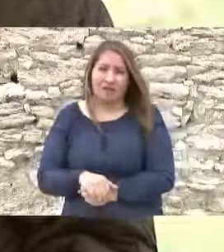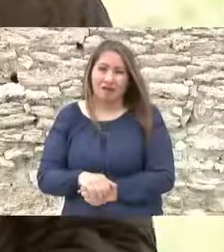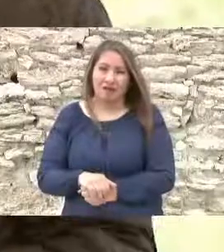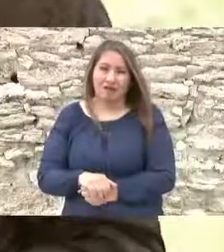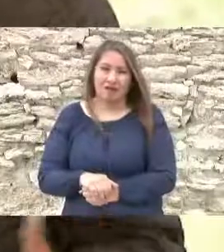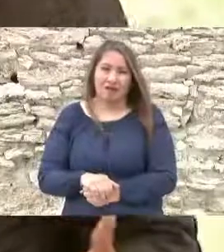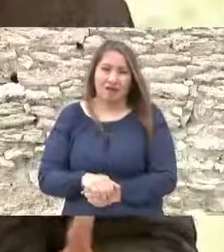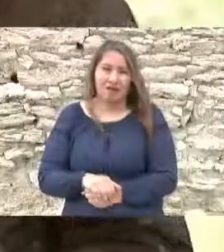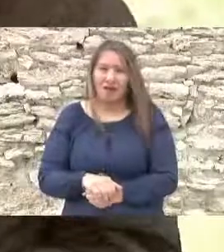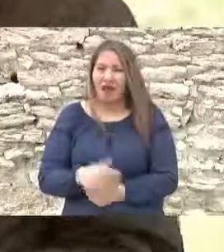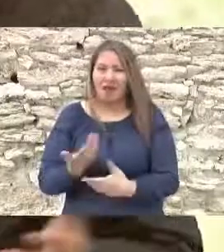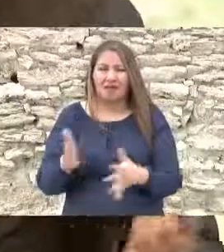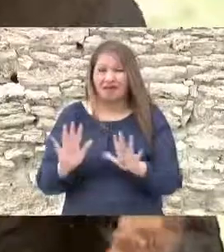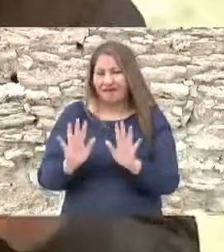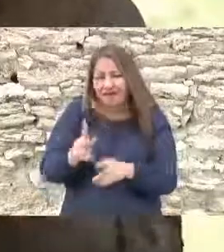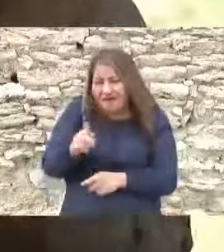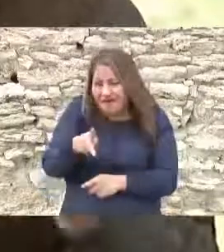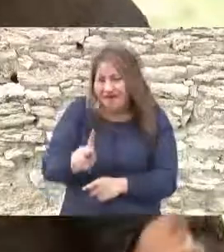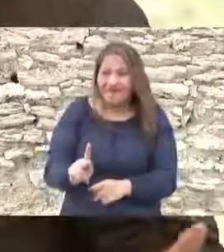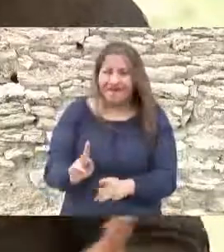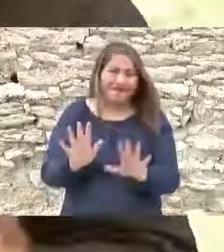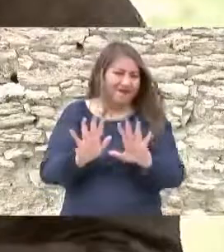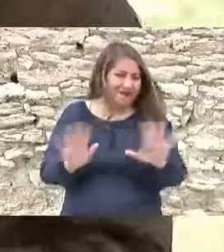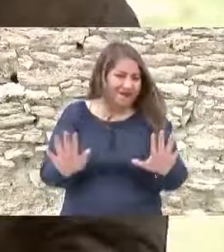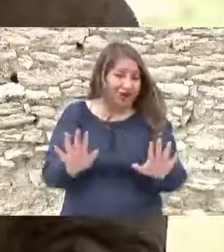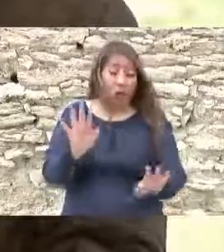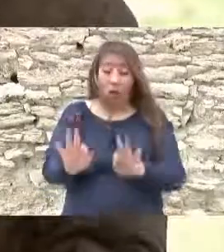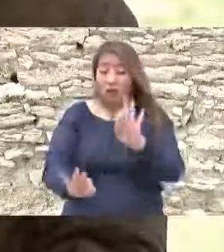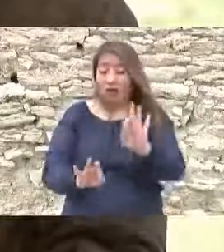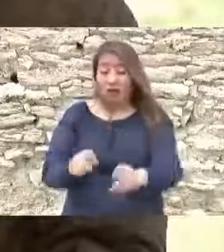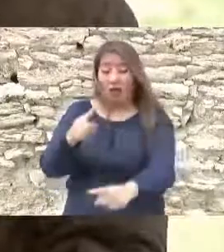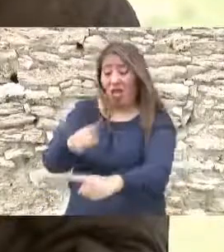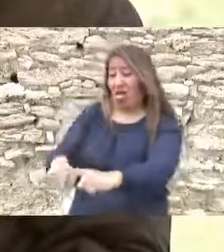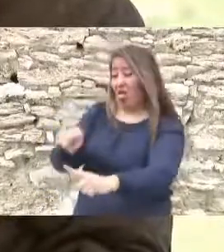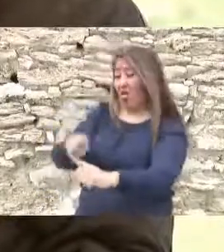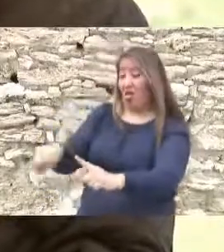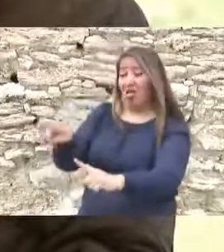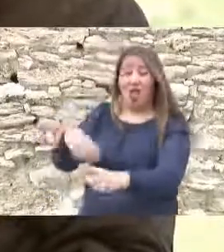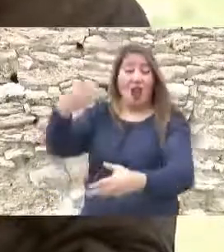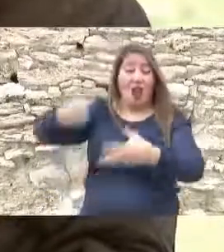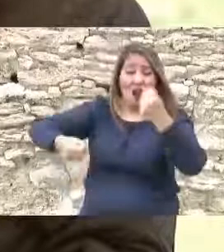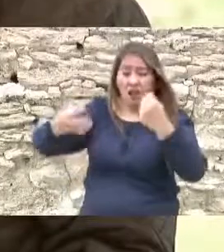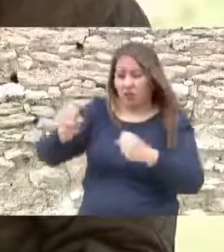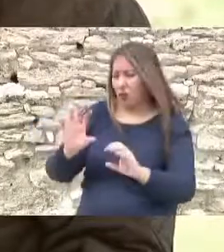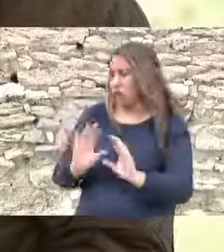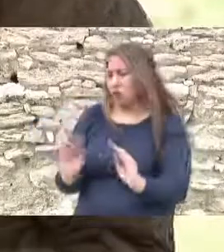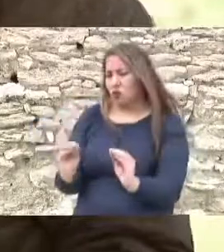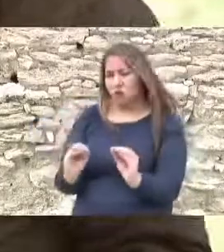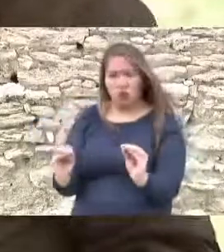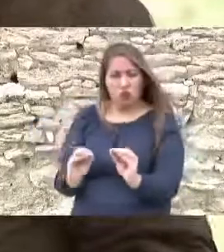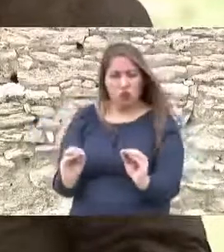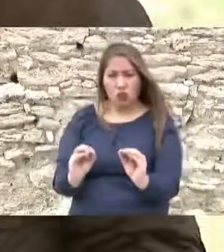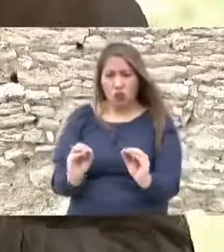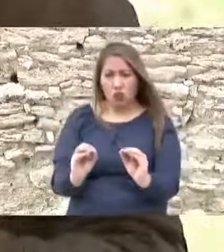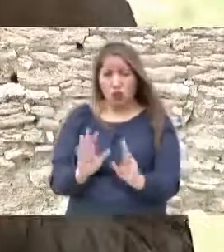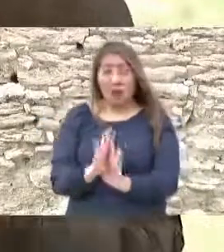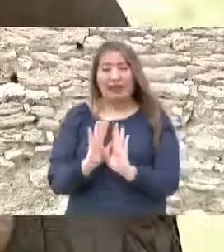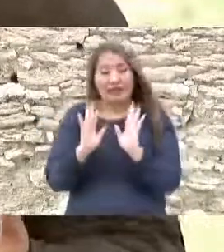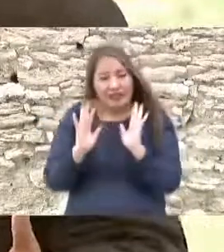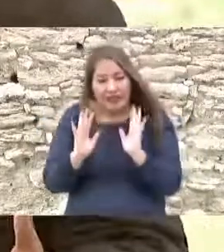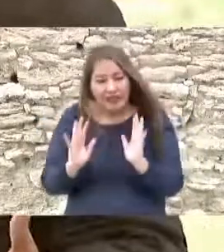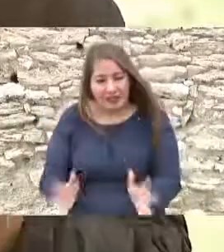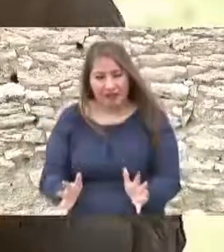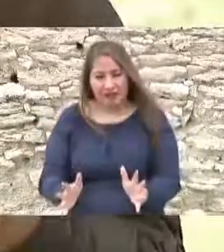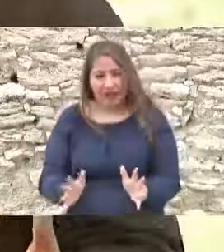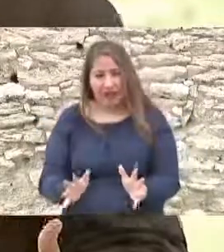no se trata de que se deje de producir la leche sino de ya no